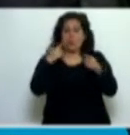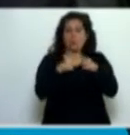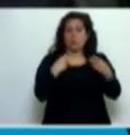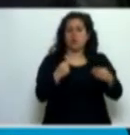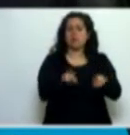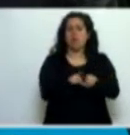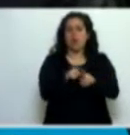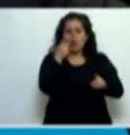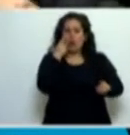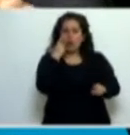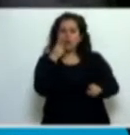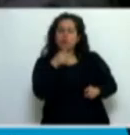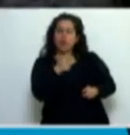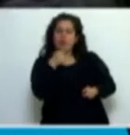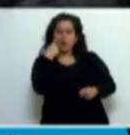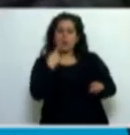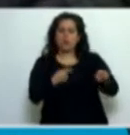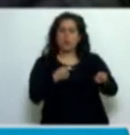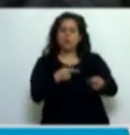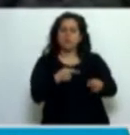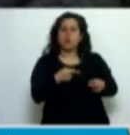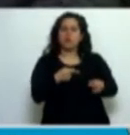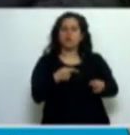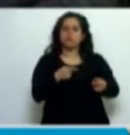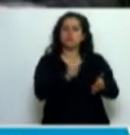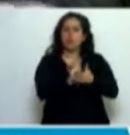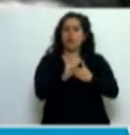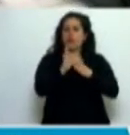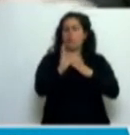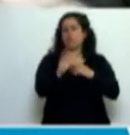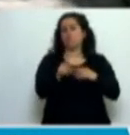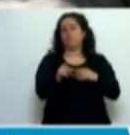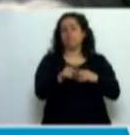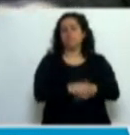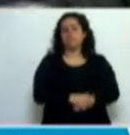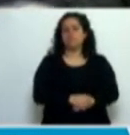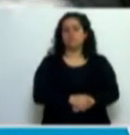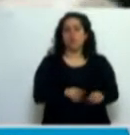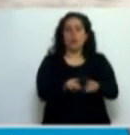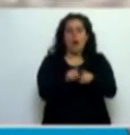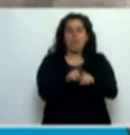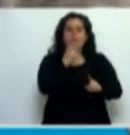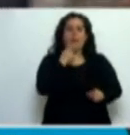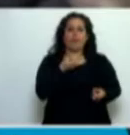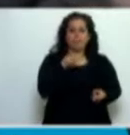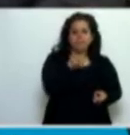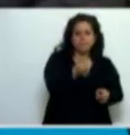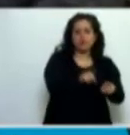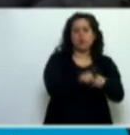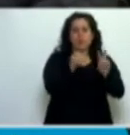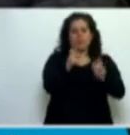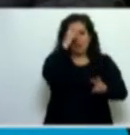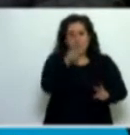regulación de la comunicación entre los gestores de cobro extrajudiciales